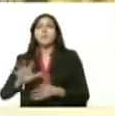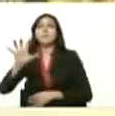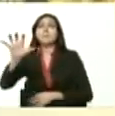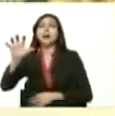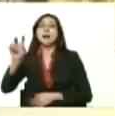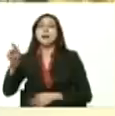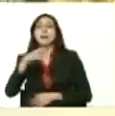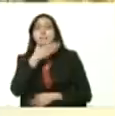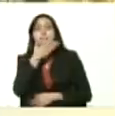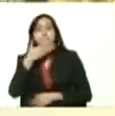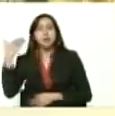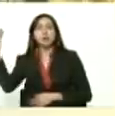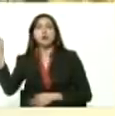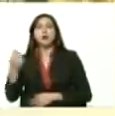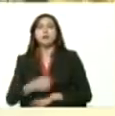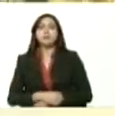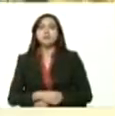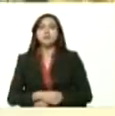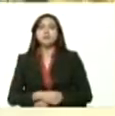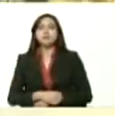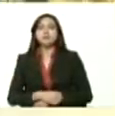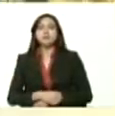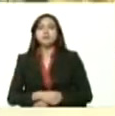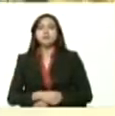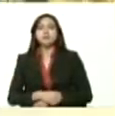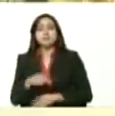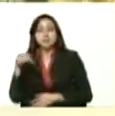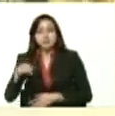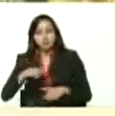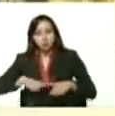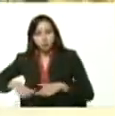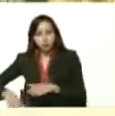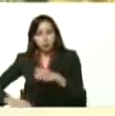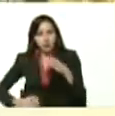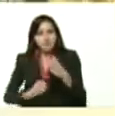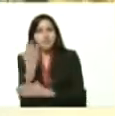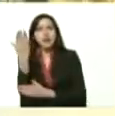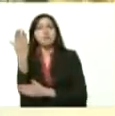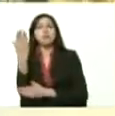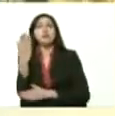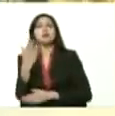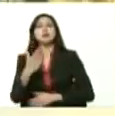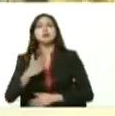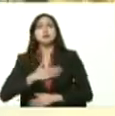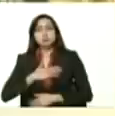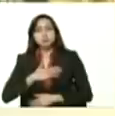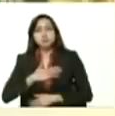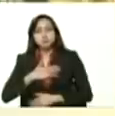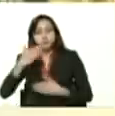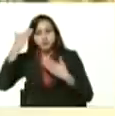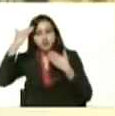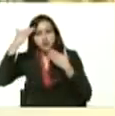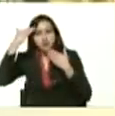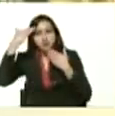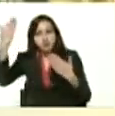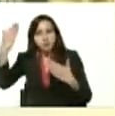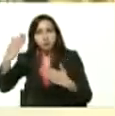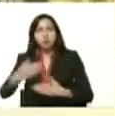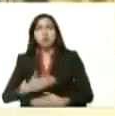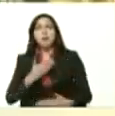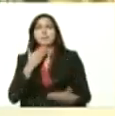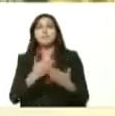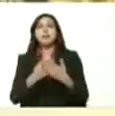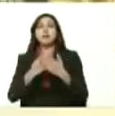Venezuela desde aquí desde el palacio presidencial de Miraflores les doy mi saludo pido las